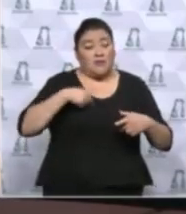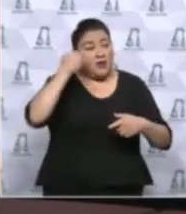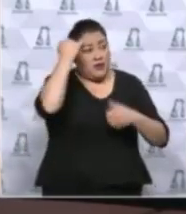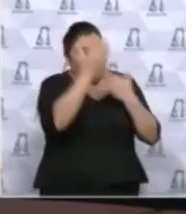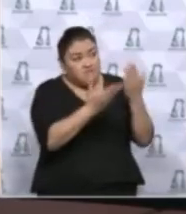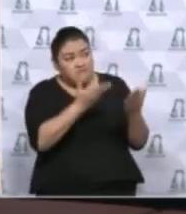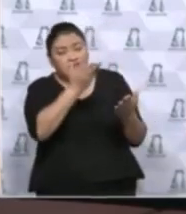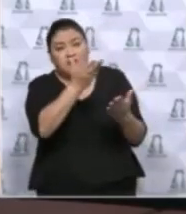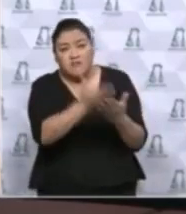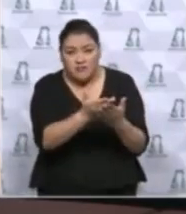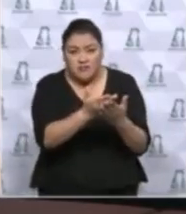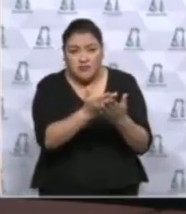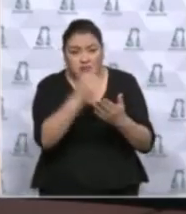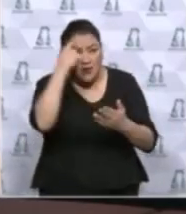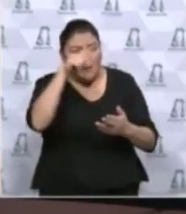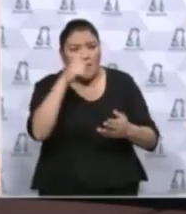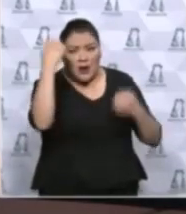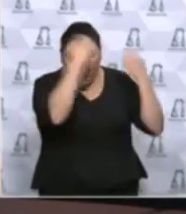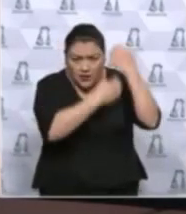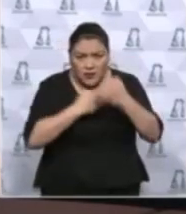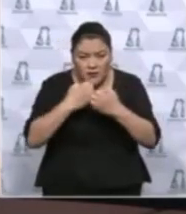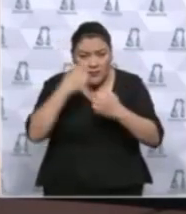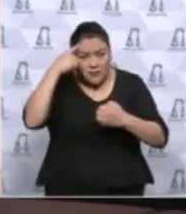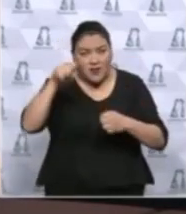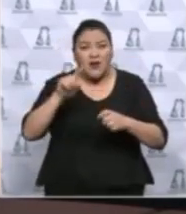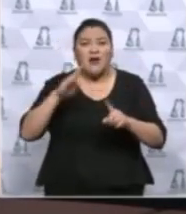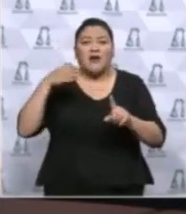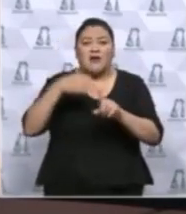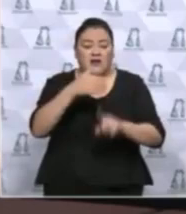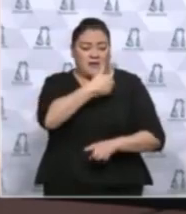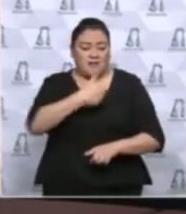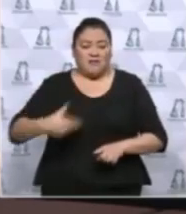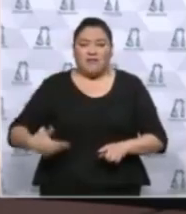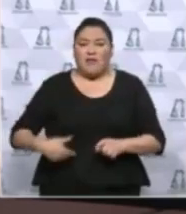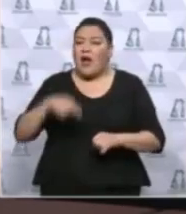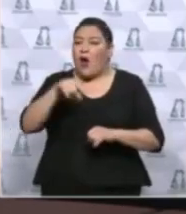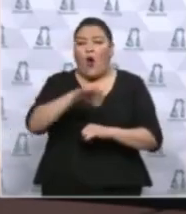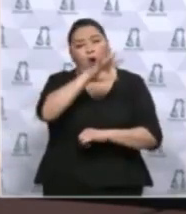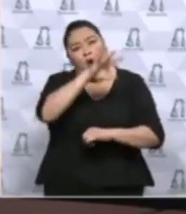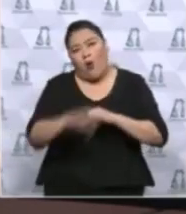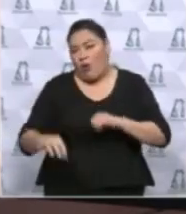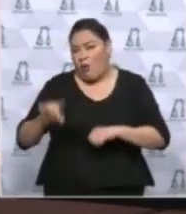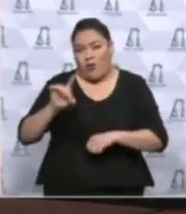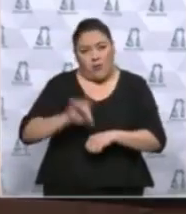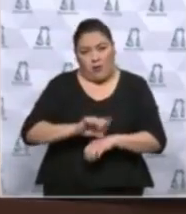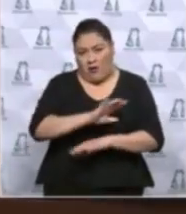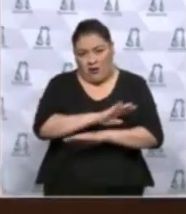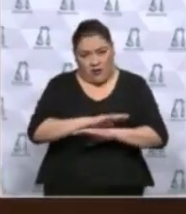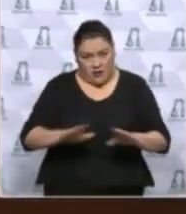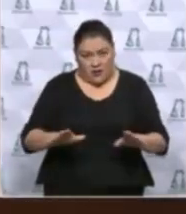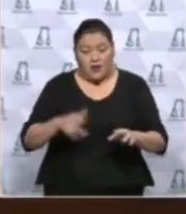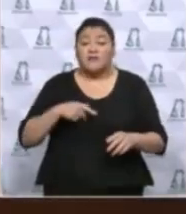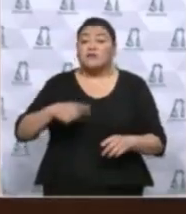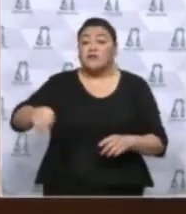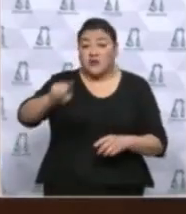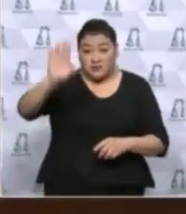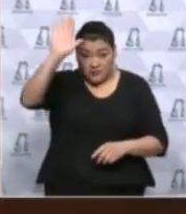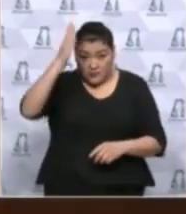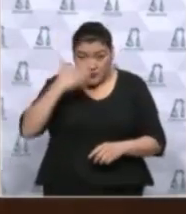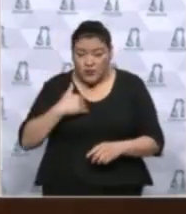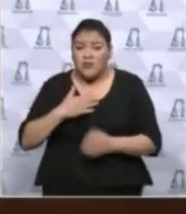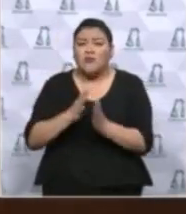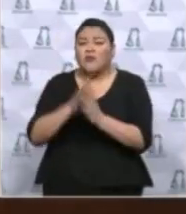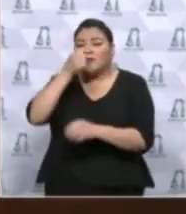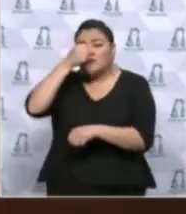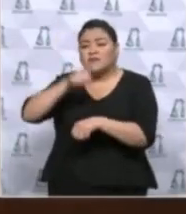Electoral estará en condiciones de realizar el cómputo final y definitivo de la elección presidencial, analizar los requisitos de elegibilidad del